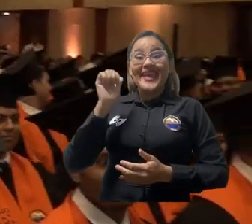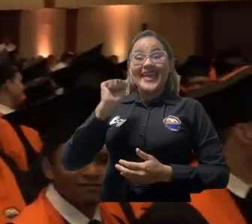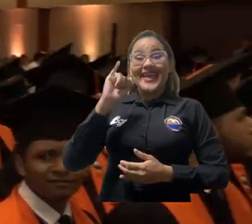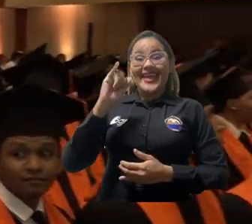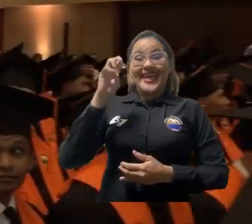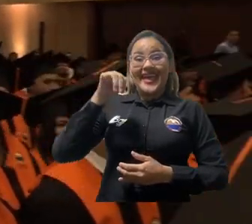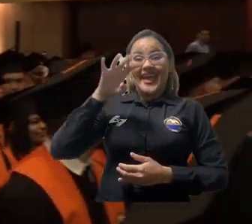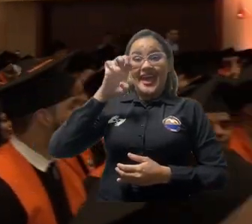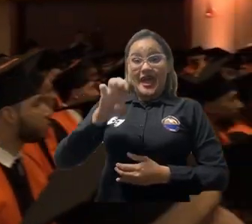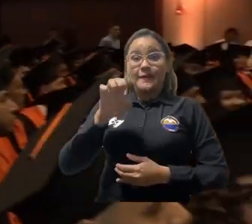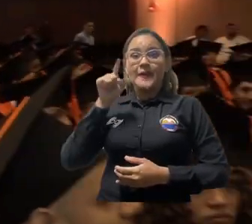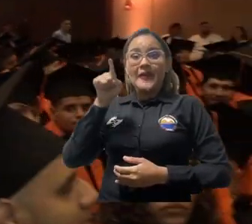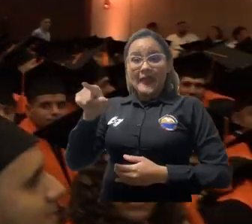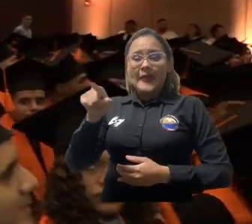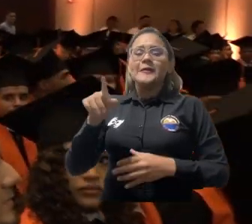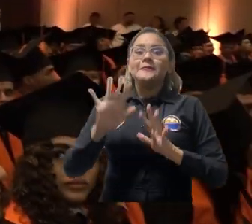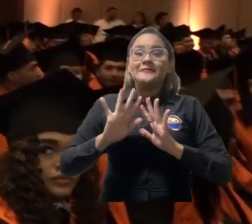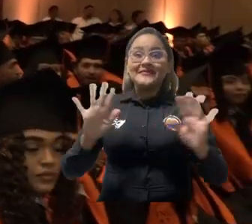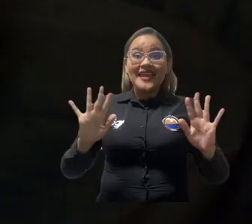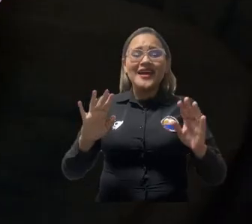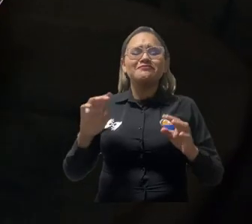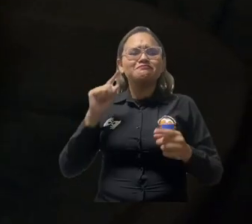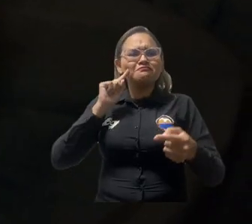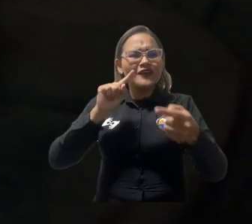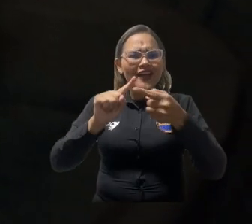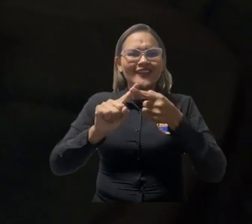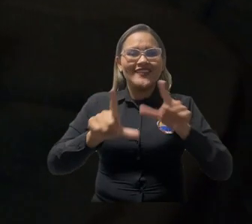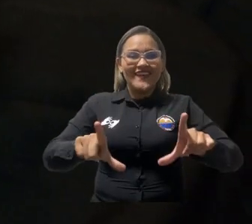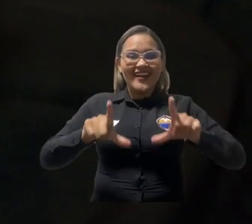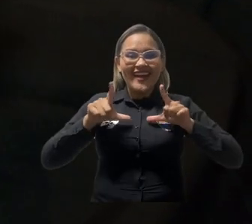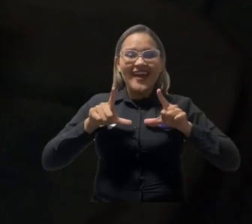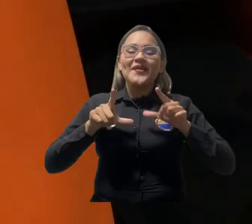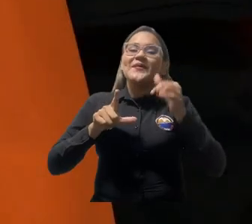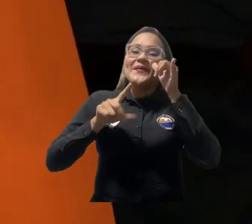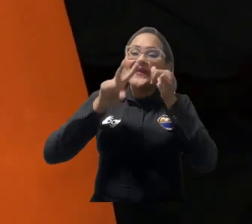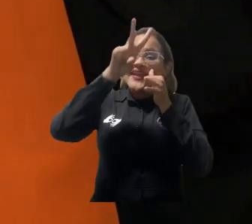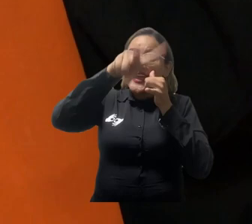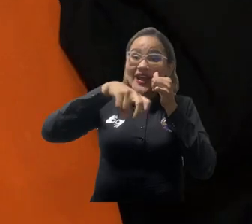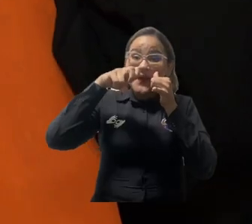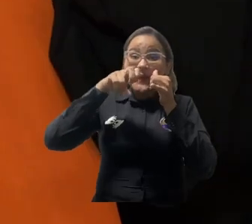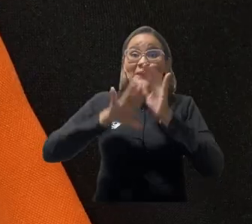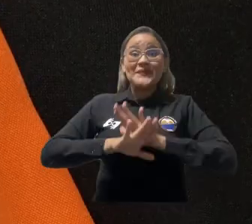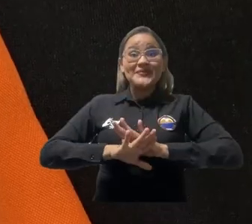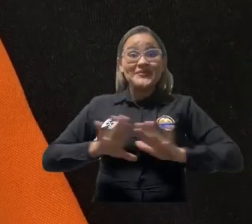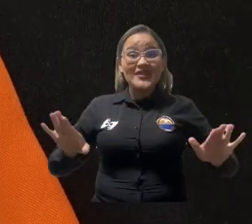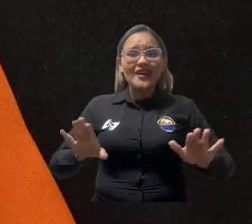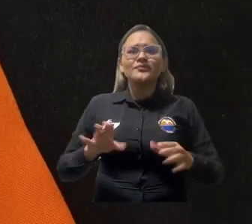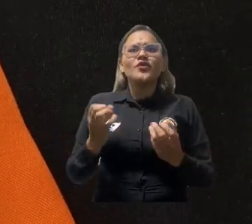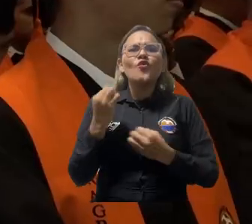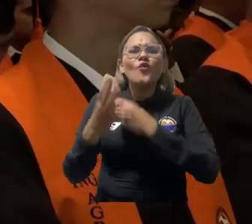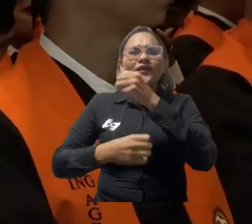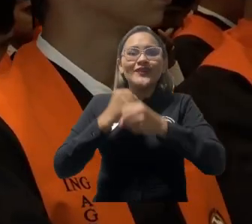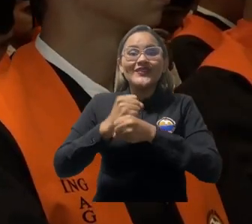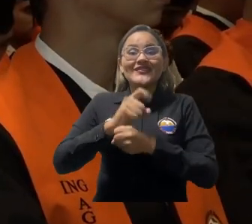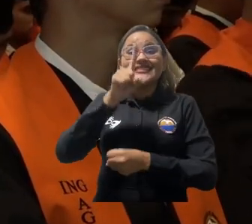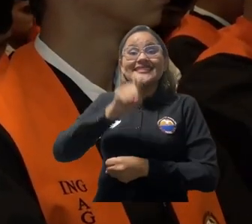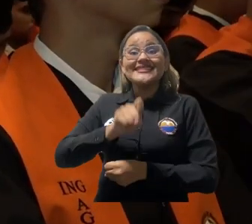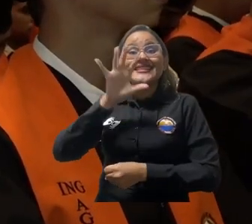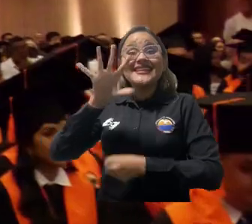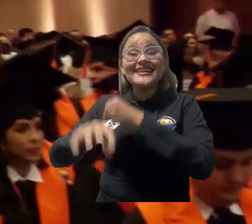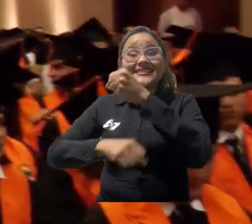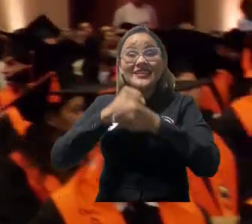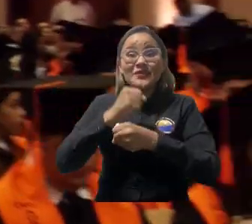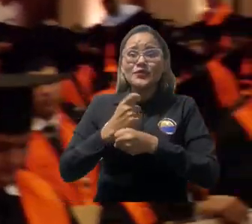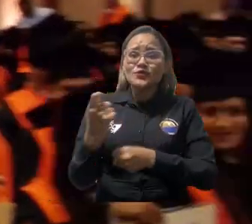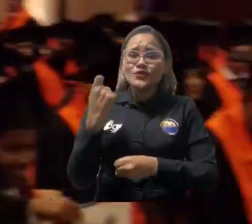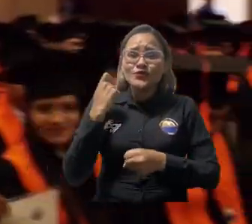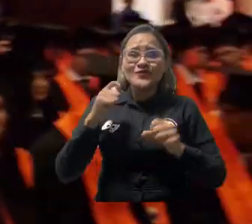Con paso lento pero seguro, Jaime Enrique Salazar I caminó hacia su sueño de graduarse como ingeniero agrónomo y lo